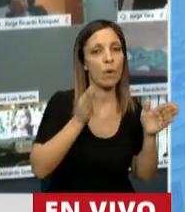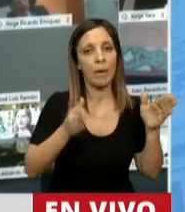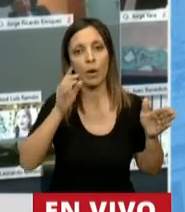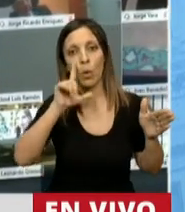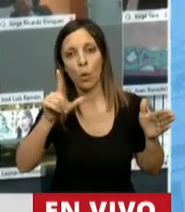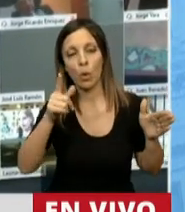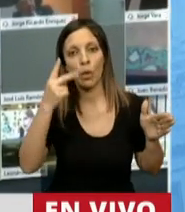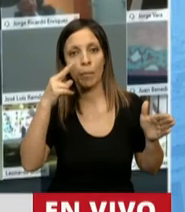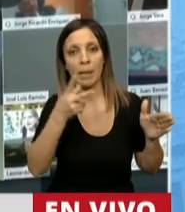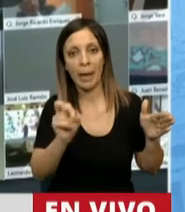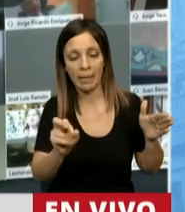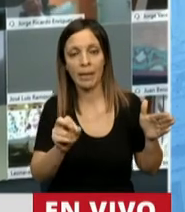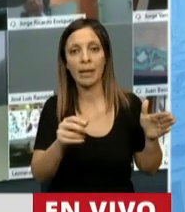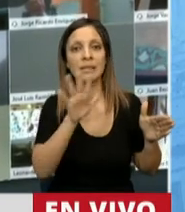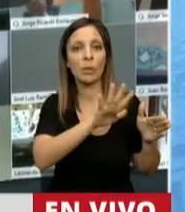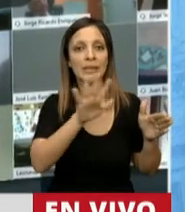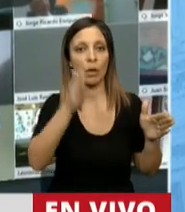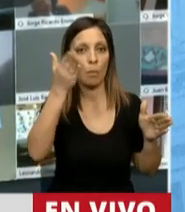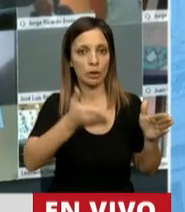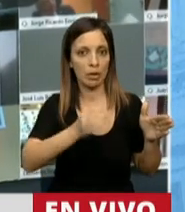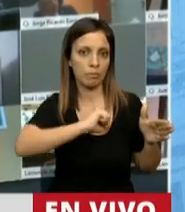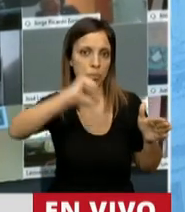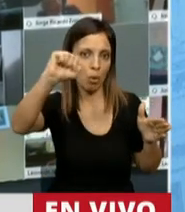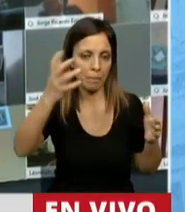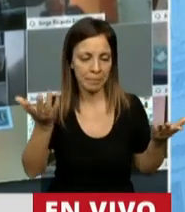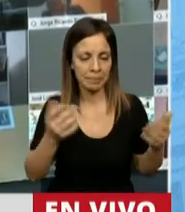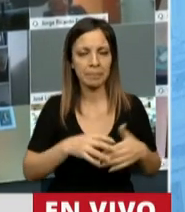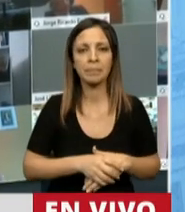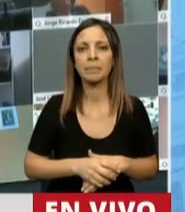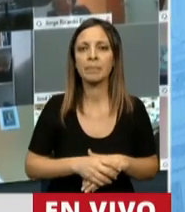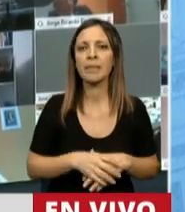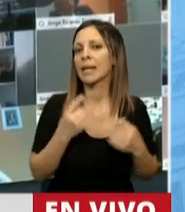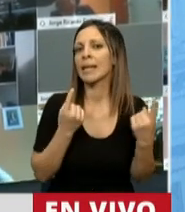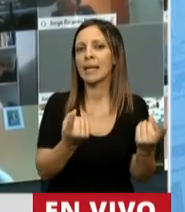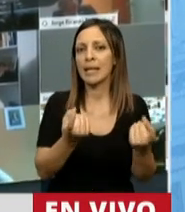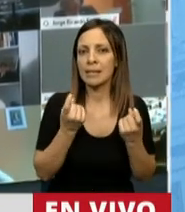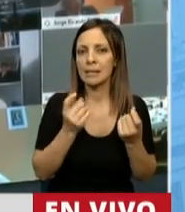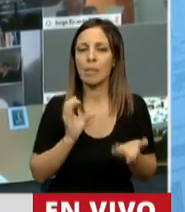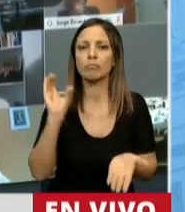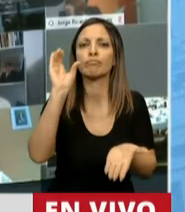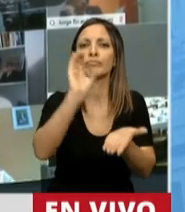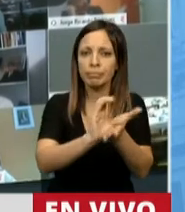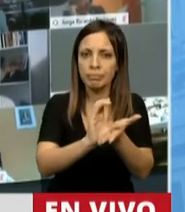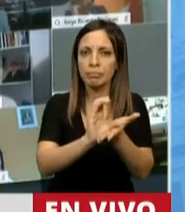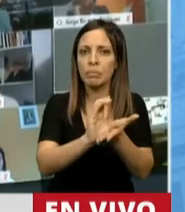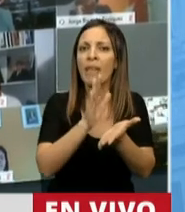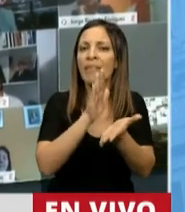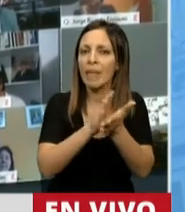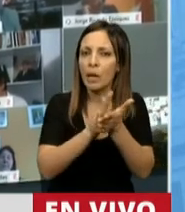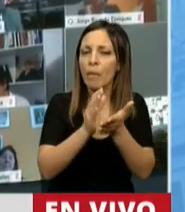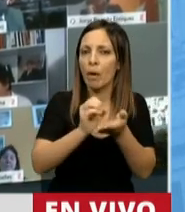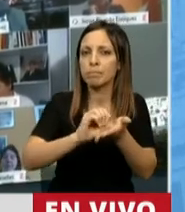es de 55%. Voy al eje de la cuestión. El porqué de la necesidad de la asignación y distribución presupuestaria